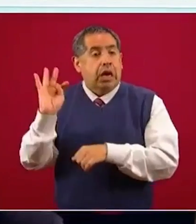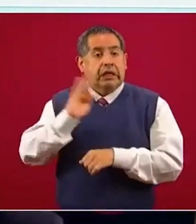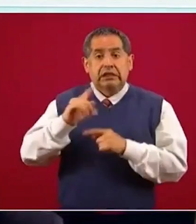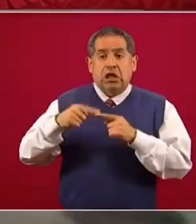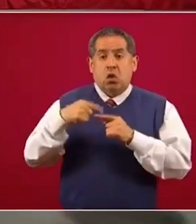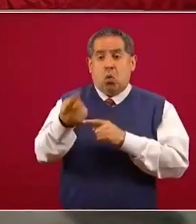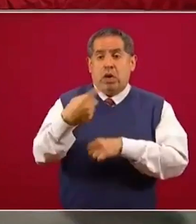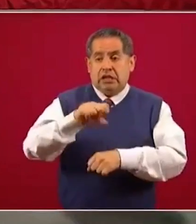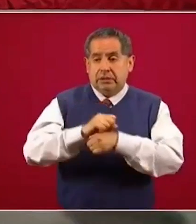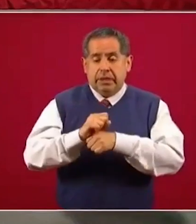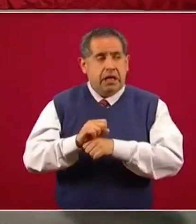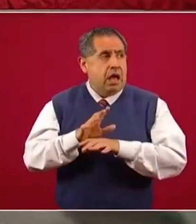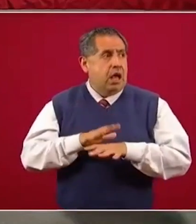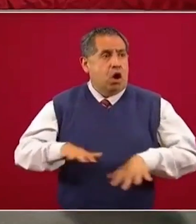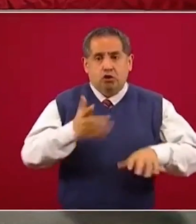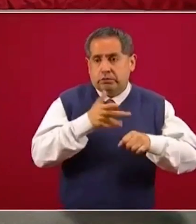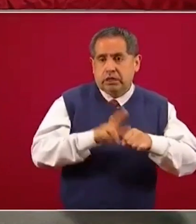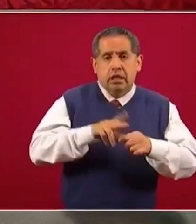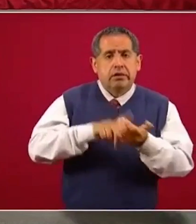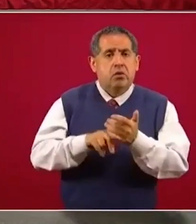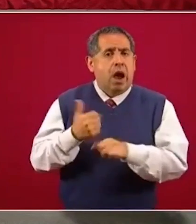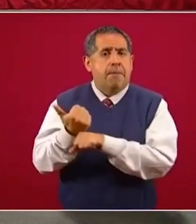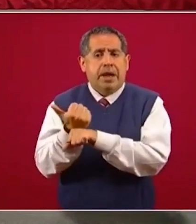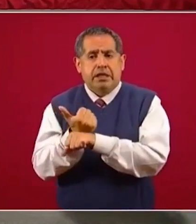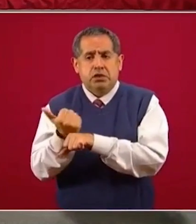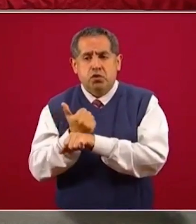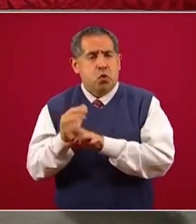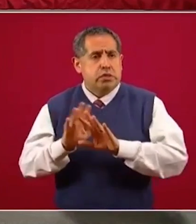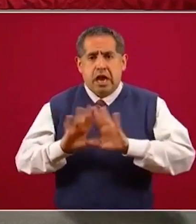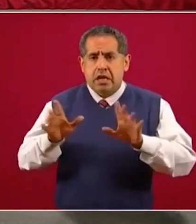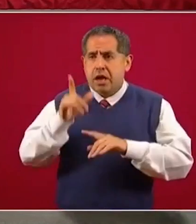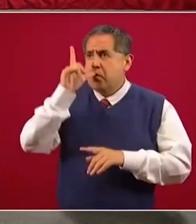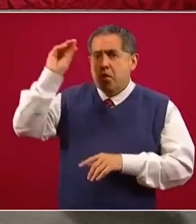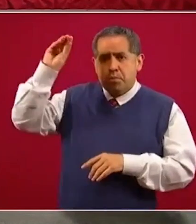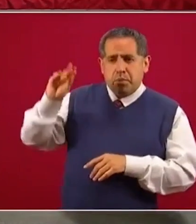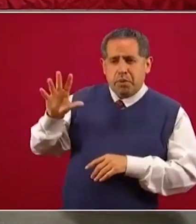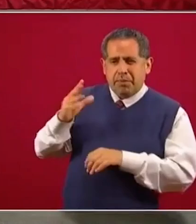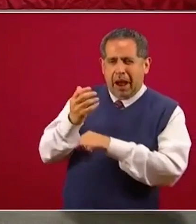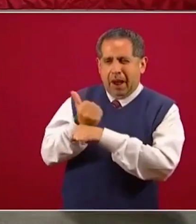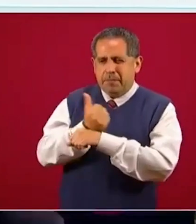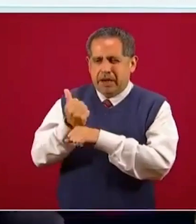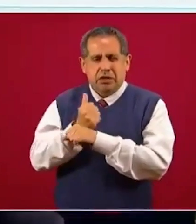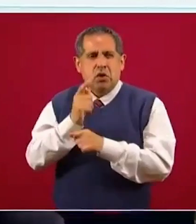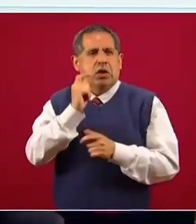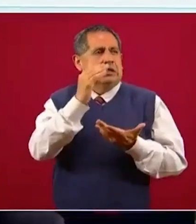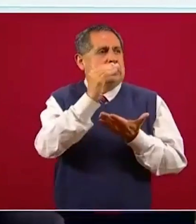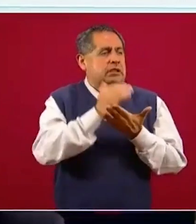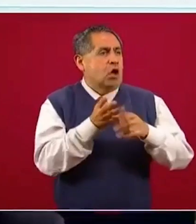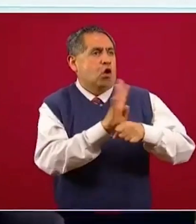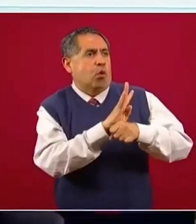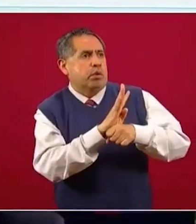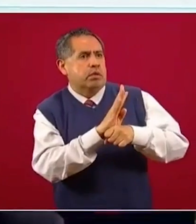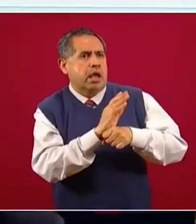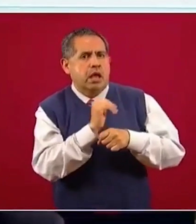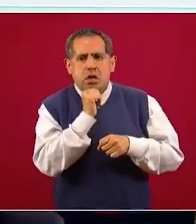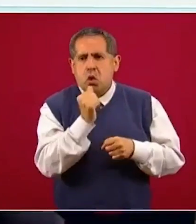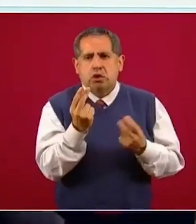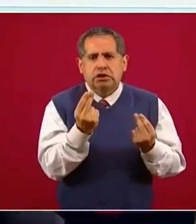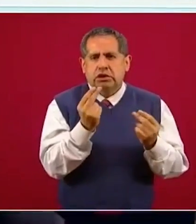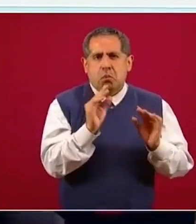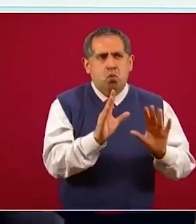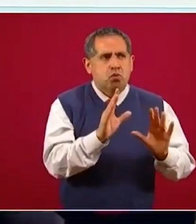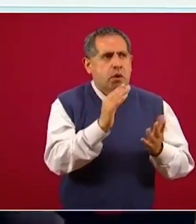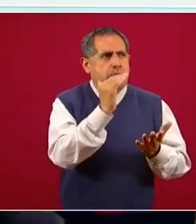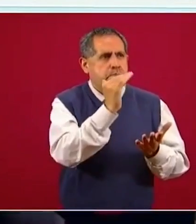semáforo amarillo en el hospital y reiniciemos mayor desconversión del hospital. Por el momento, la